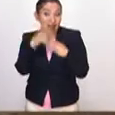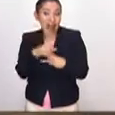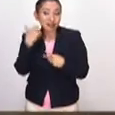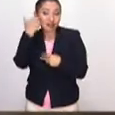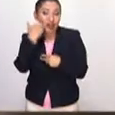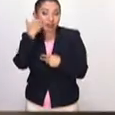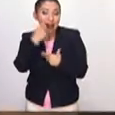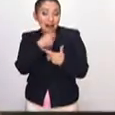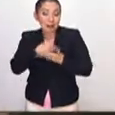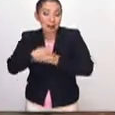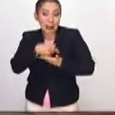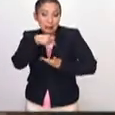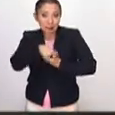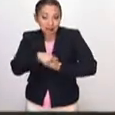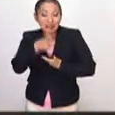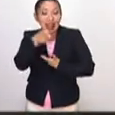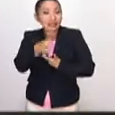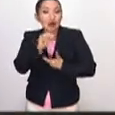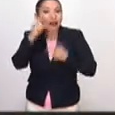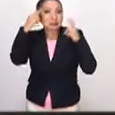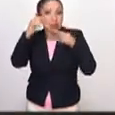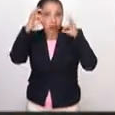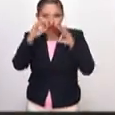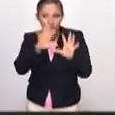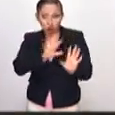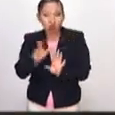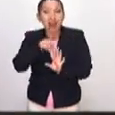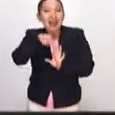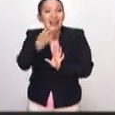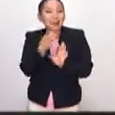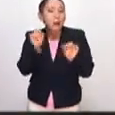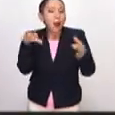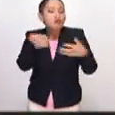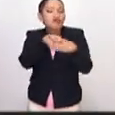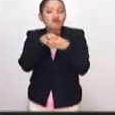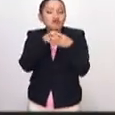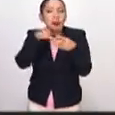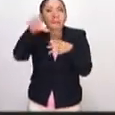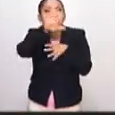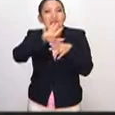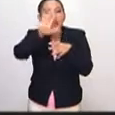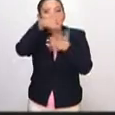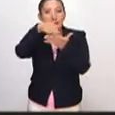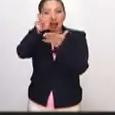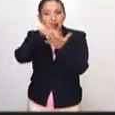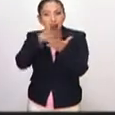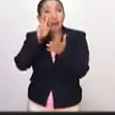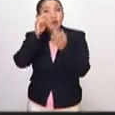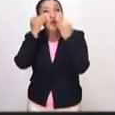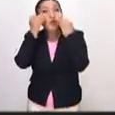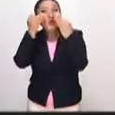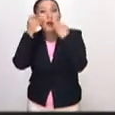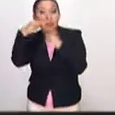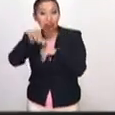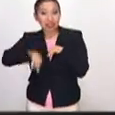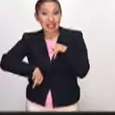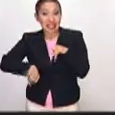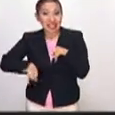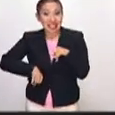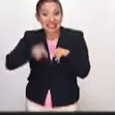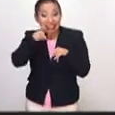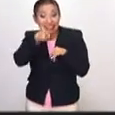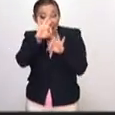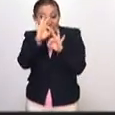niño en los brazos. Aquí no es una virgen, aquí es finalmente parte del conjunto que presencia la escena sacra, pero es interesante que esa figura